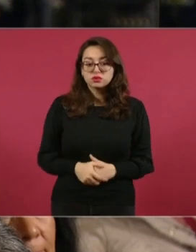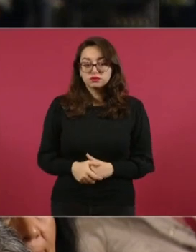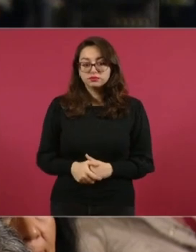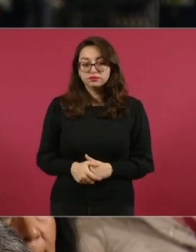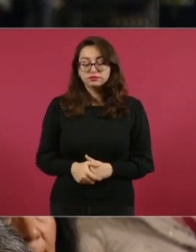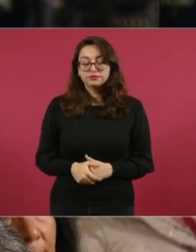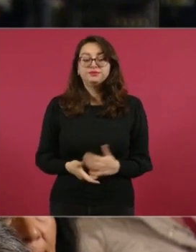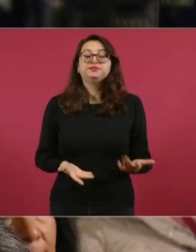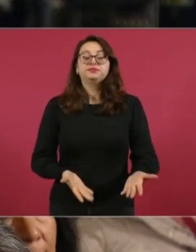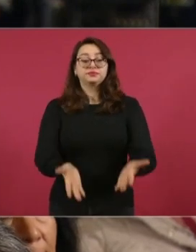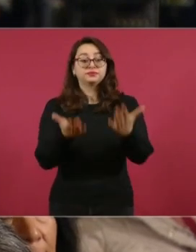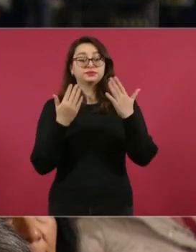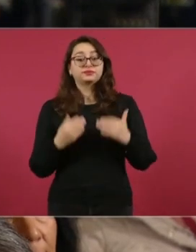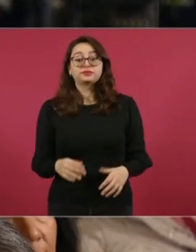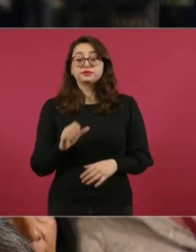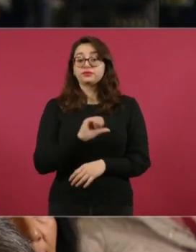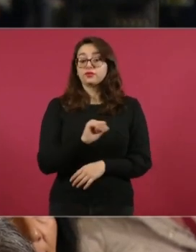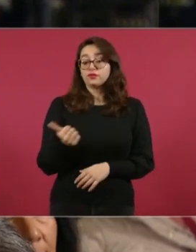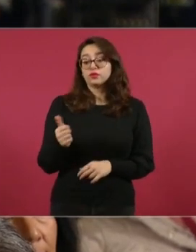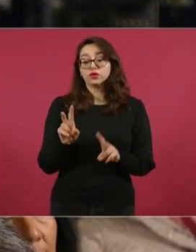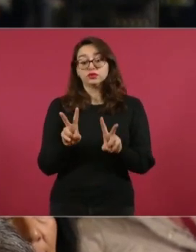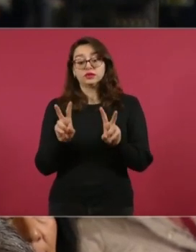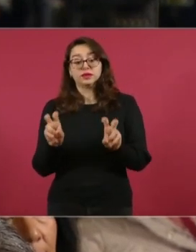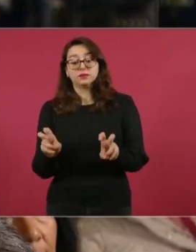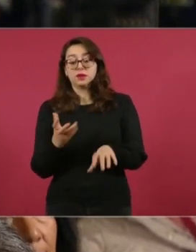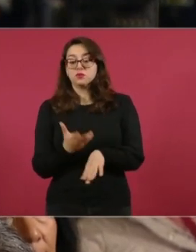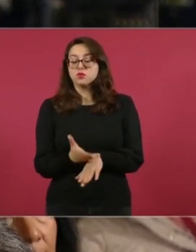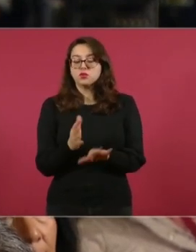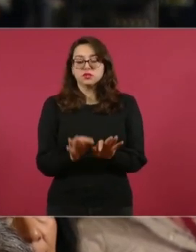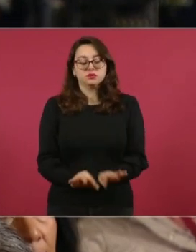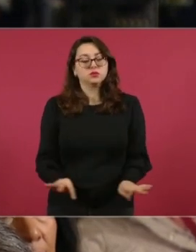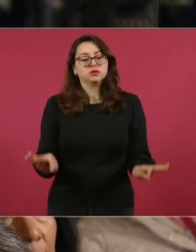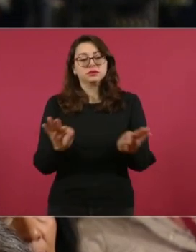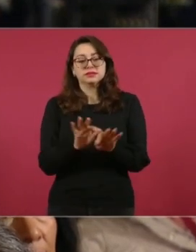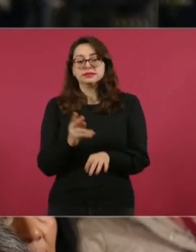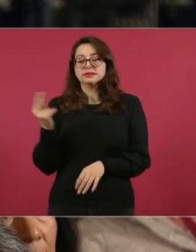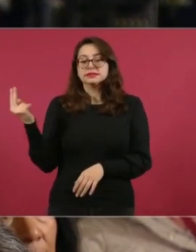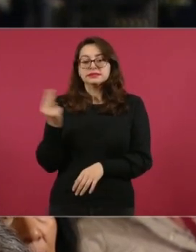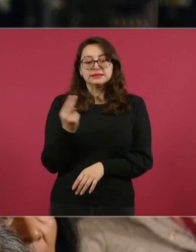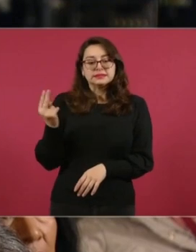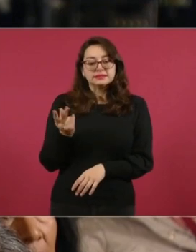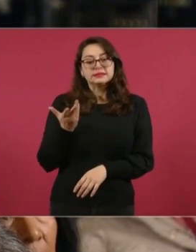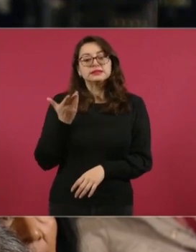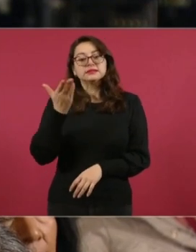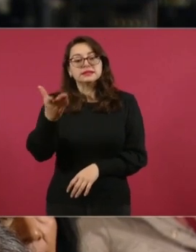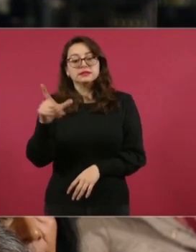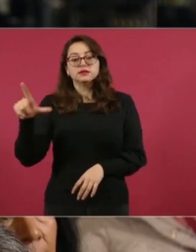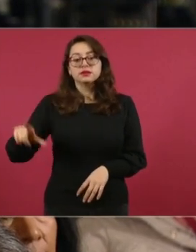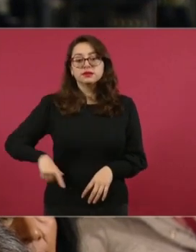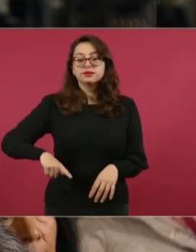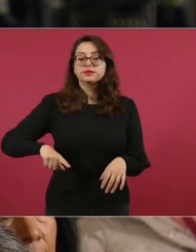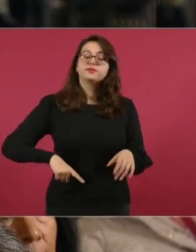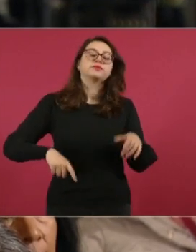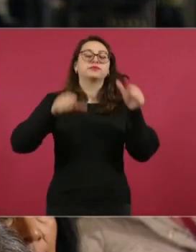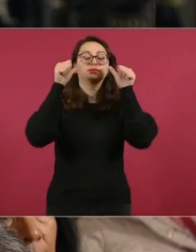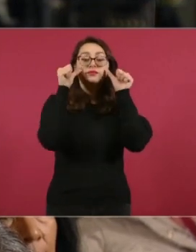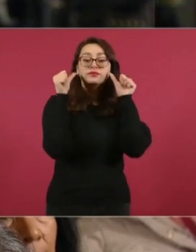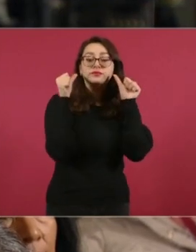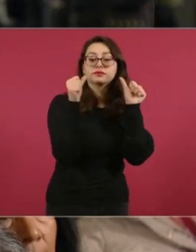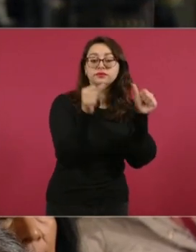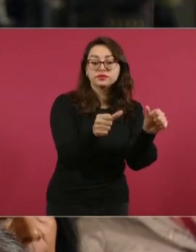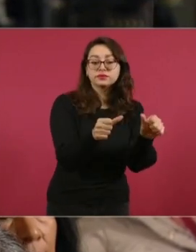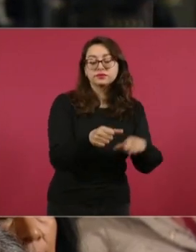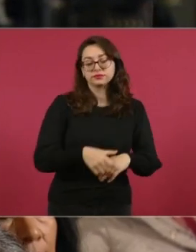comentar es sumamente delicado y su intervención es de vital importancia, es un tema que ha llegado a niveles críticos en la ciudad de Ensenada.